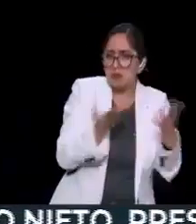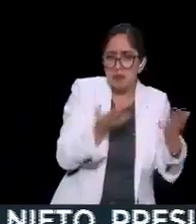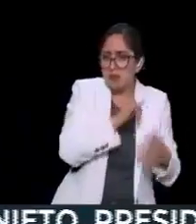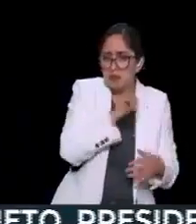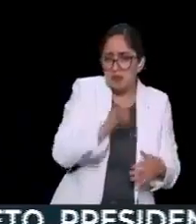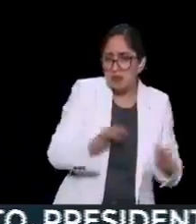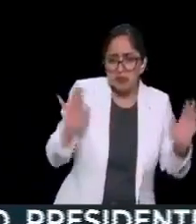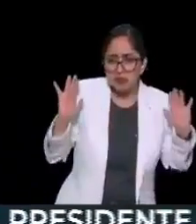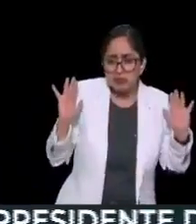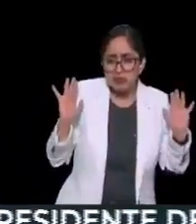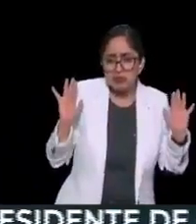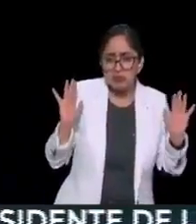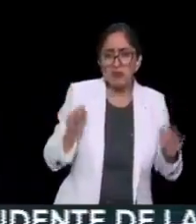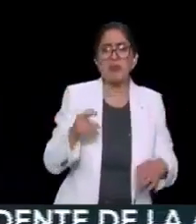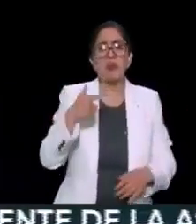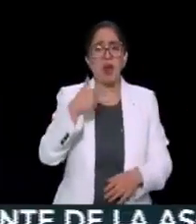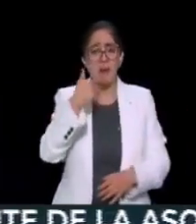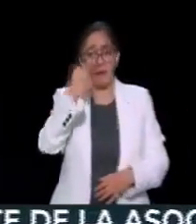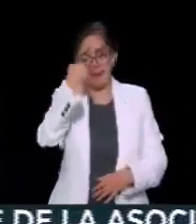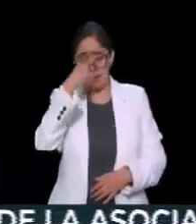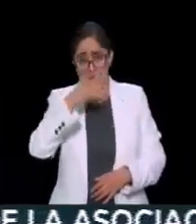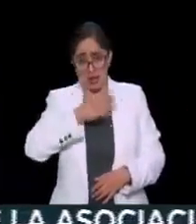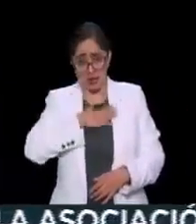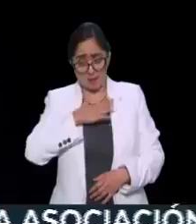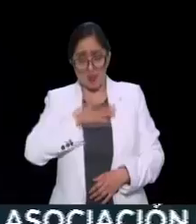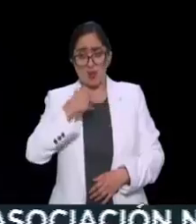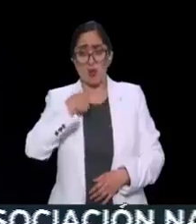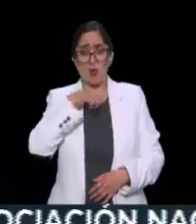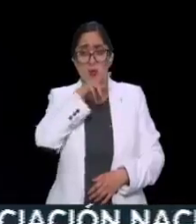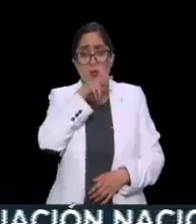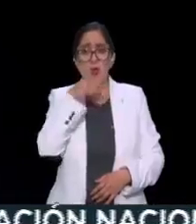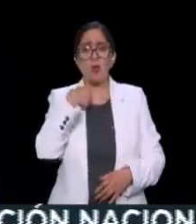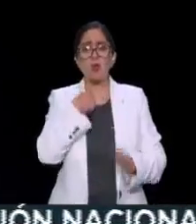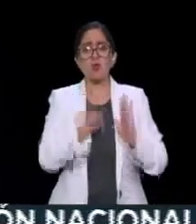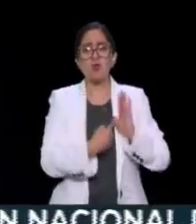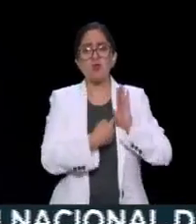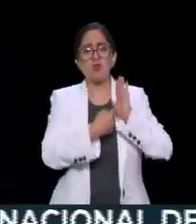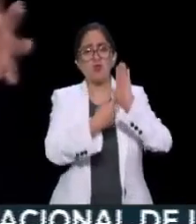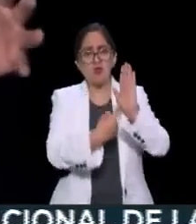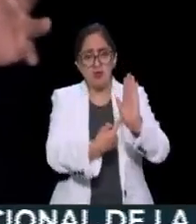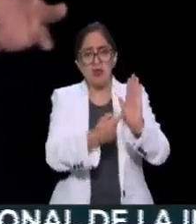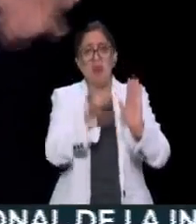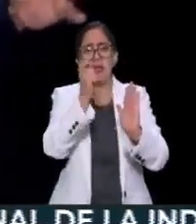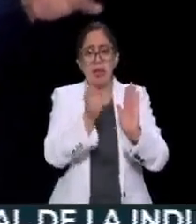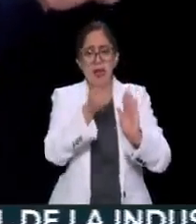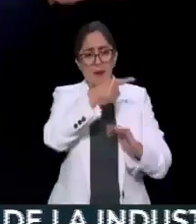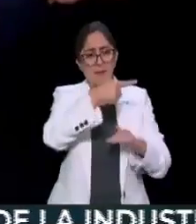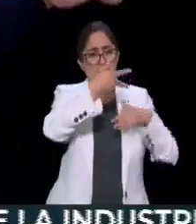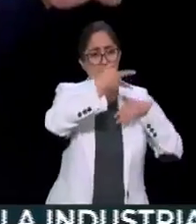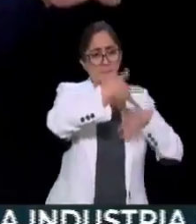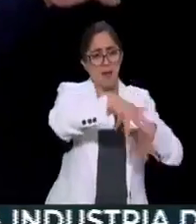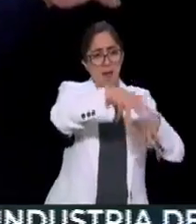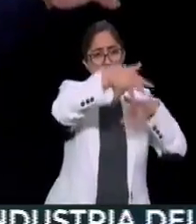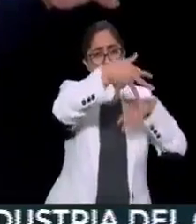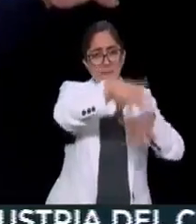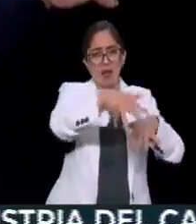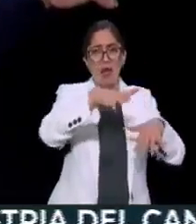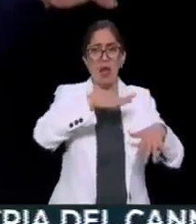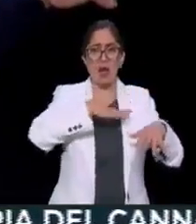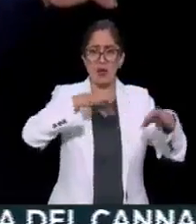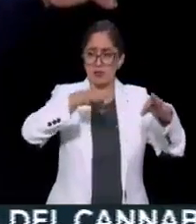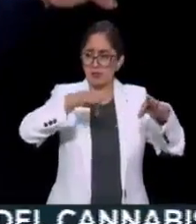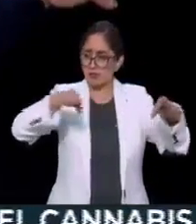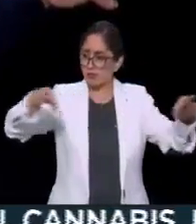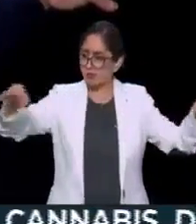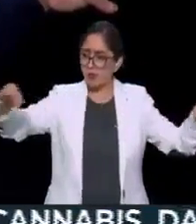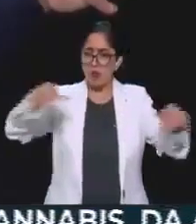hacerle demandas. Lo que me preocupa, y es una de las capturas que traigo acá, es que en medio de la marcha desplegaron una manta enorme, de color